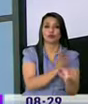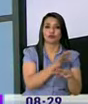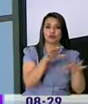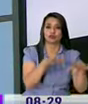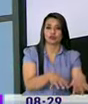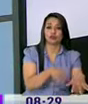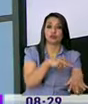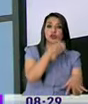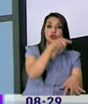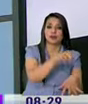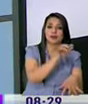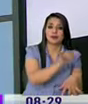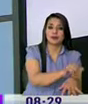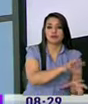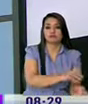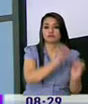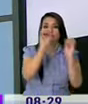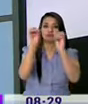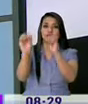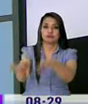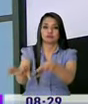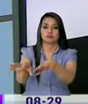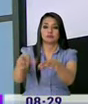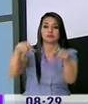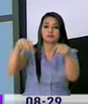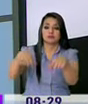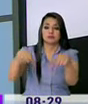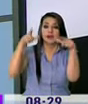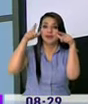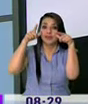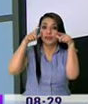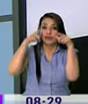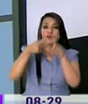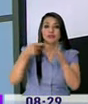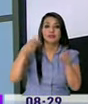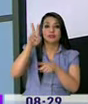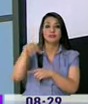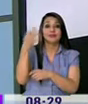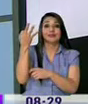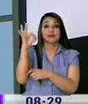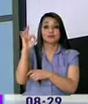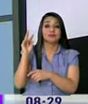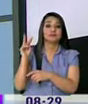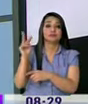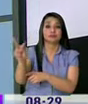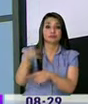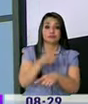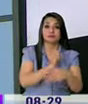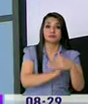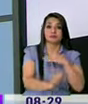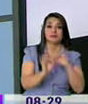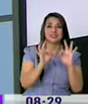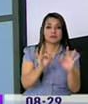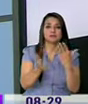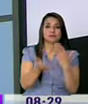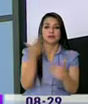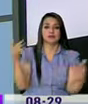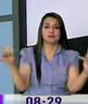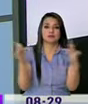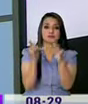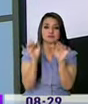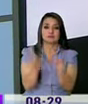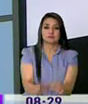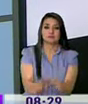estación de Lallé, funcionará la estación de Labrador, porque desde el 2019 el metro de Quito estará listo y así sería más fácil la conexión.